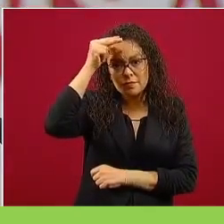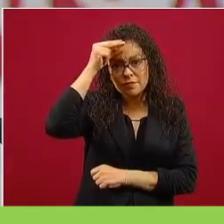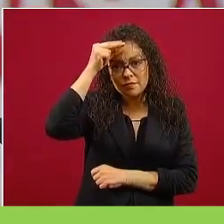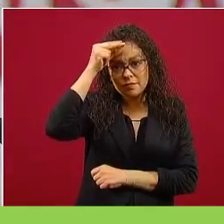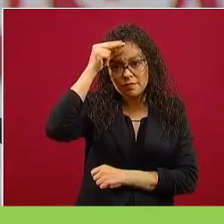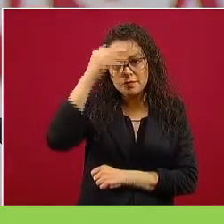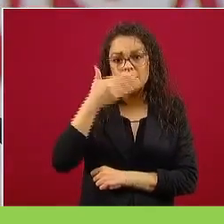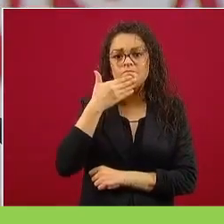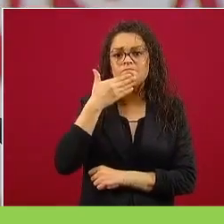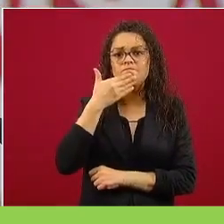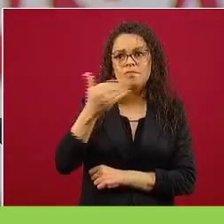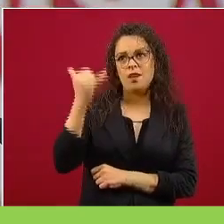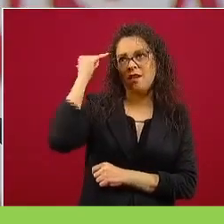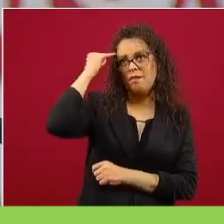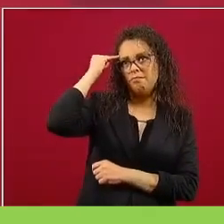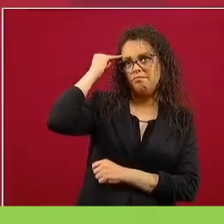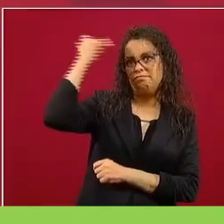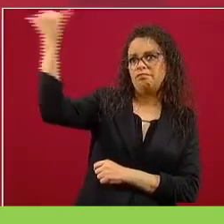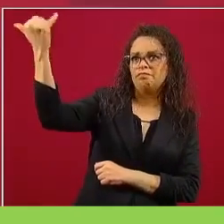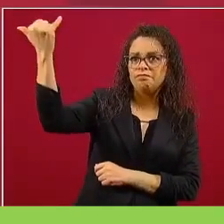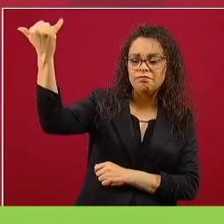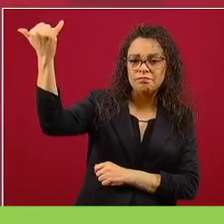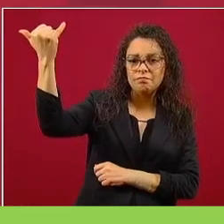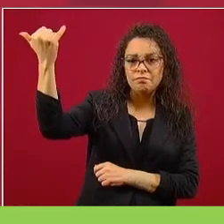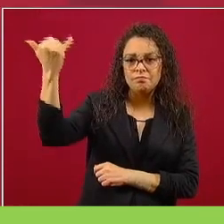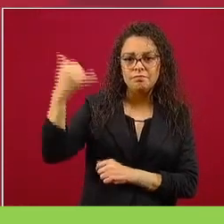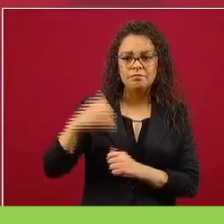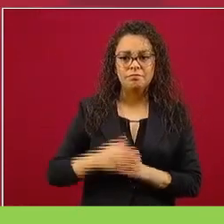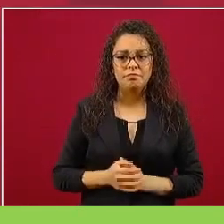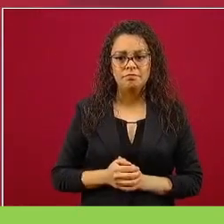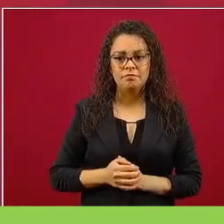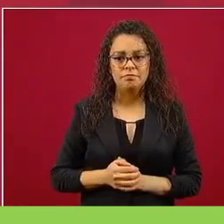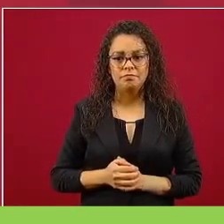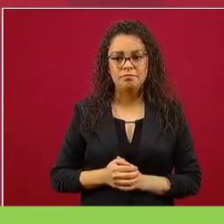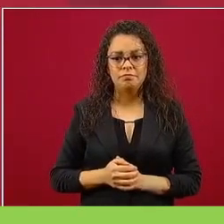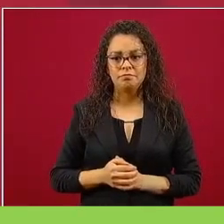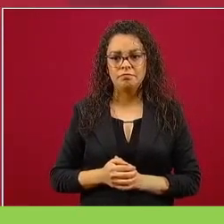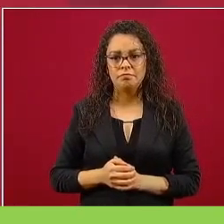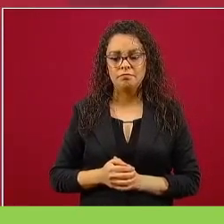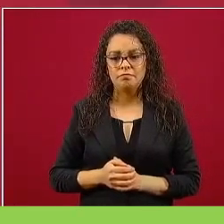con imaginación, con talento,